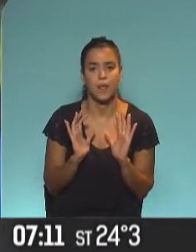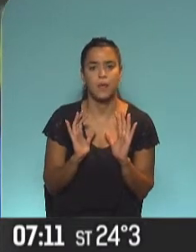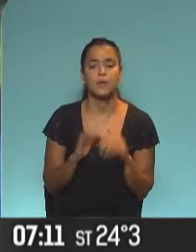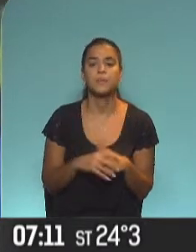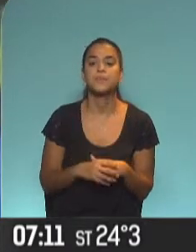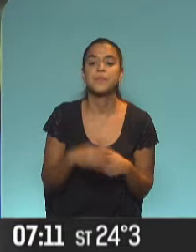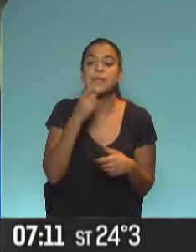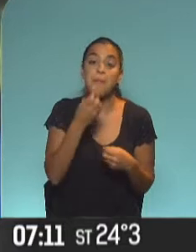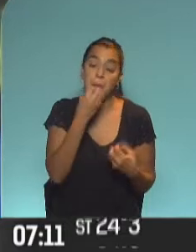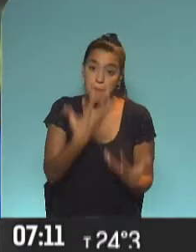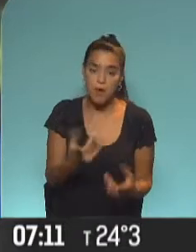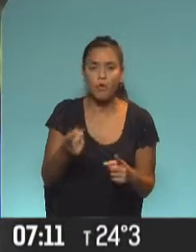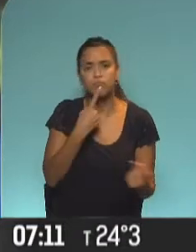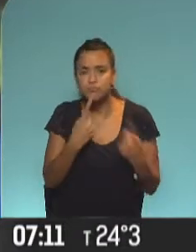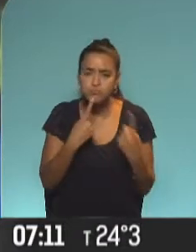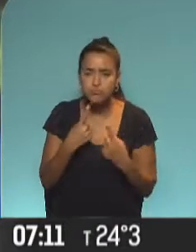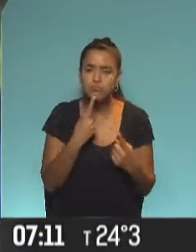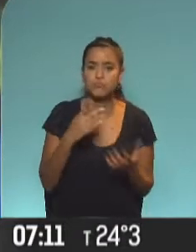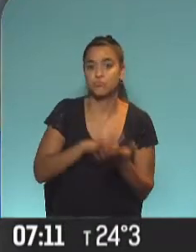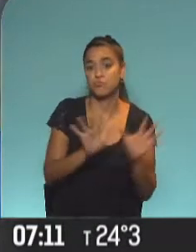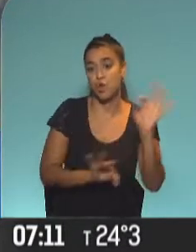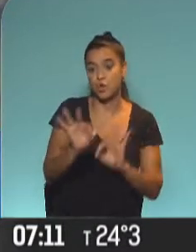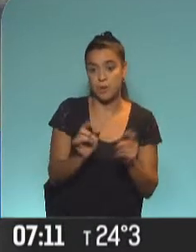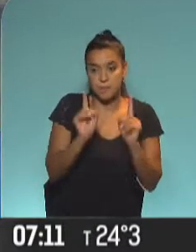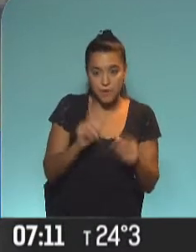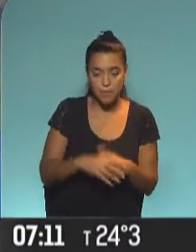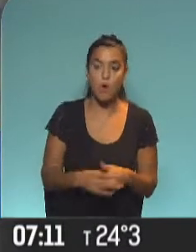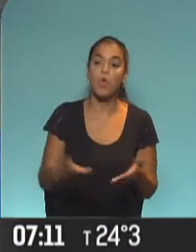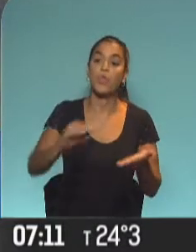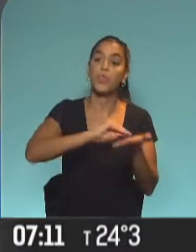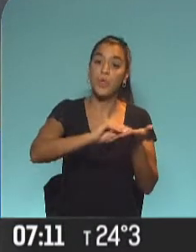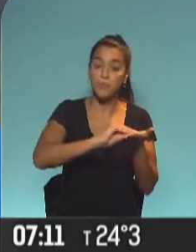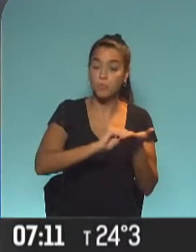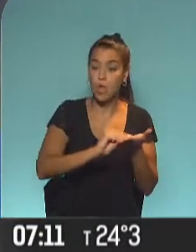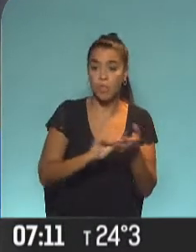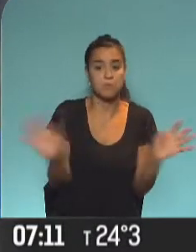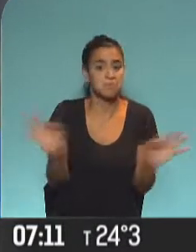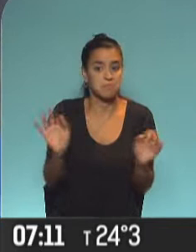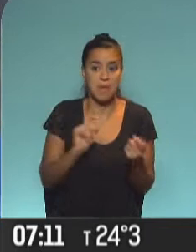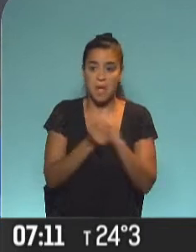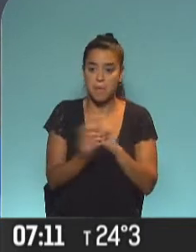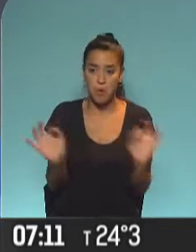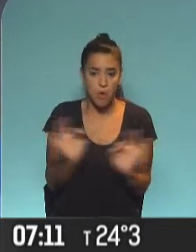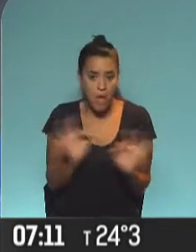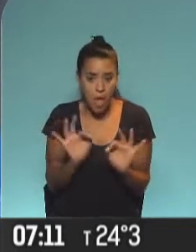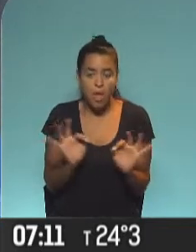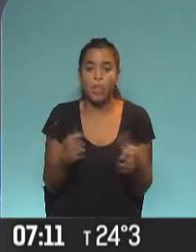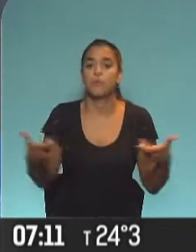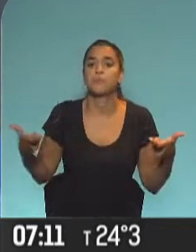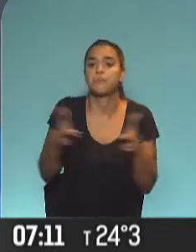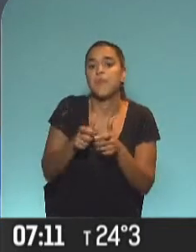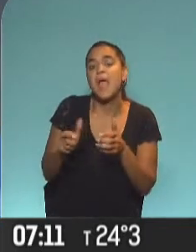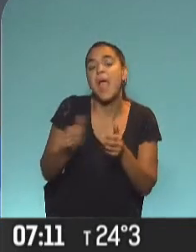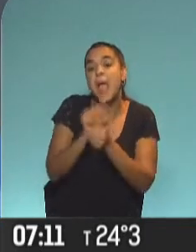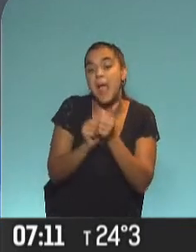marco de lo que fueron los cuestionamientos de muchos sectores al proyecto. Claro, de diputados no salió ningún cambio, tanto del sector empresario